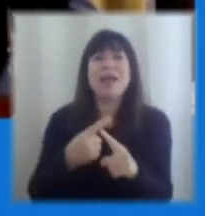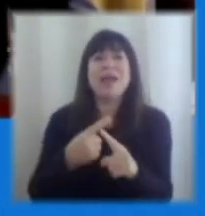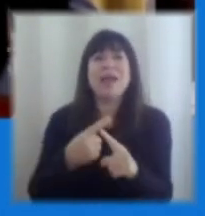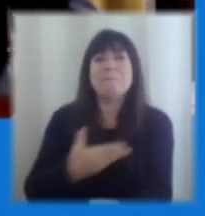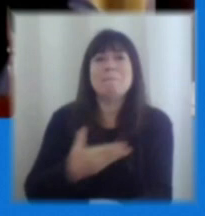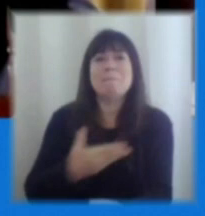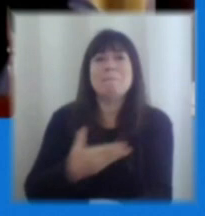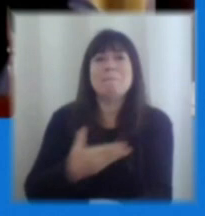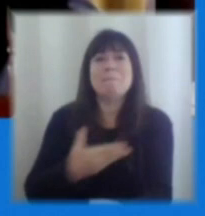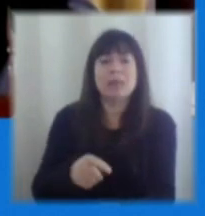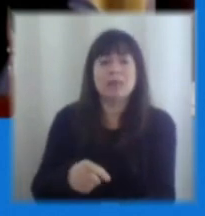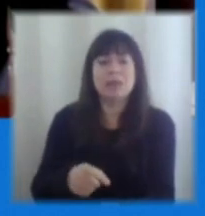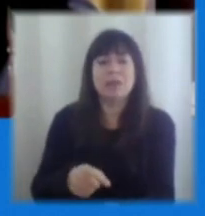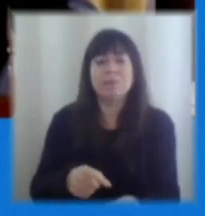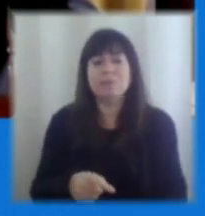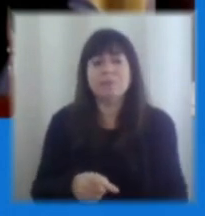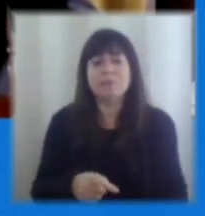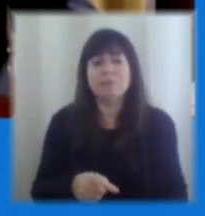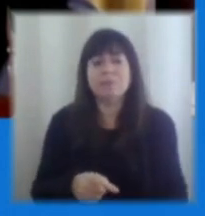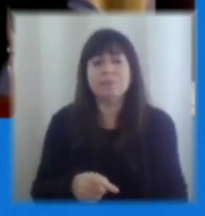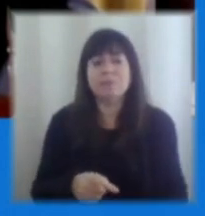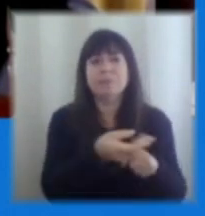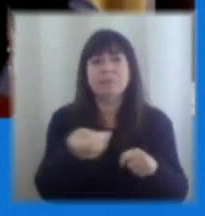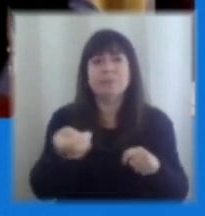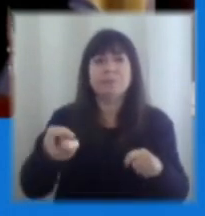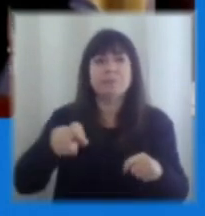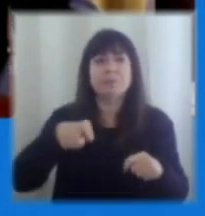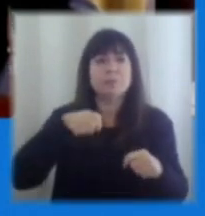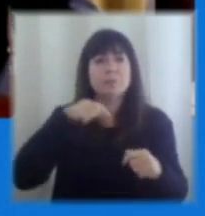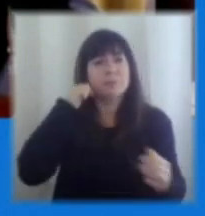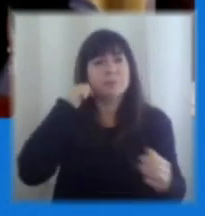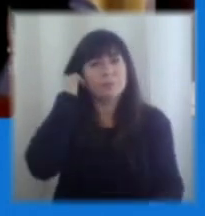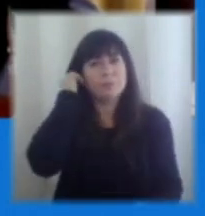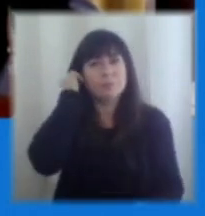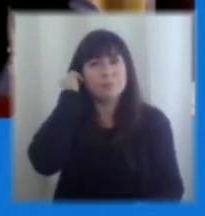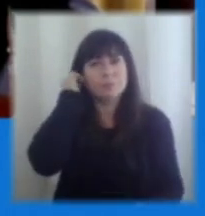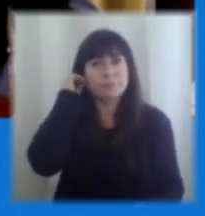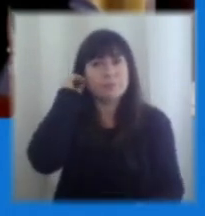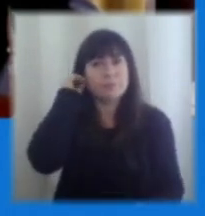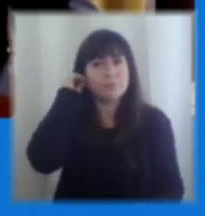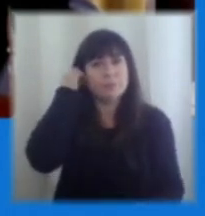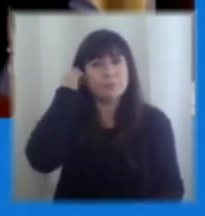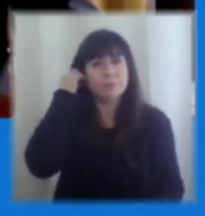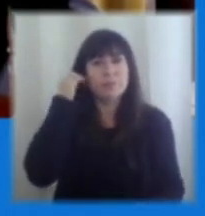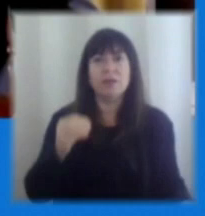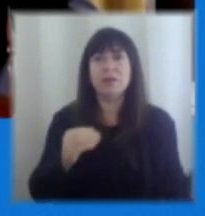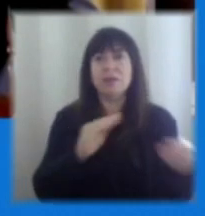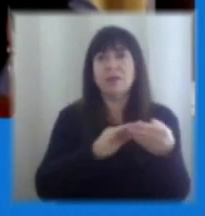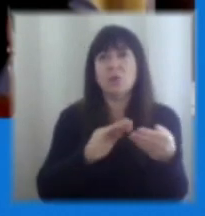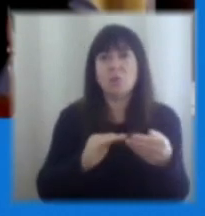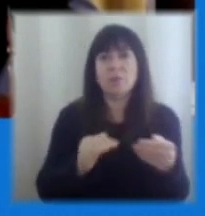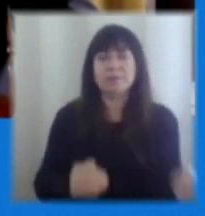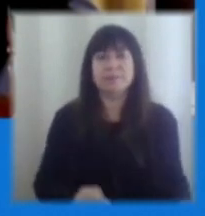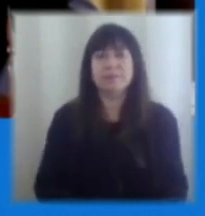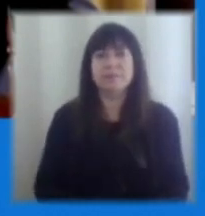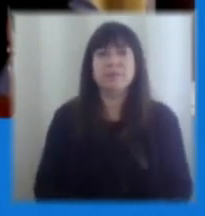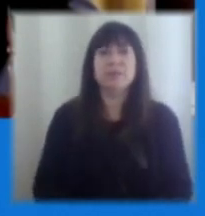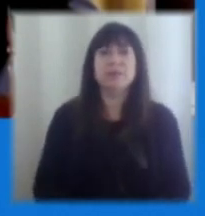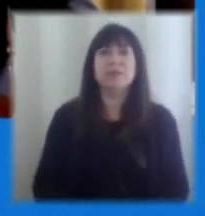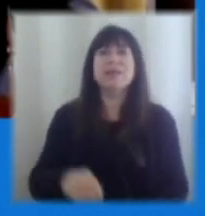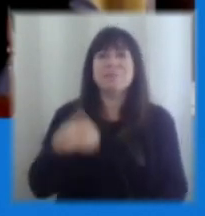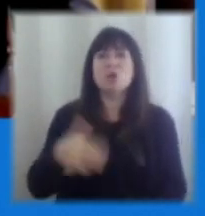información que se va a triplicar el déficit de personas con capacidades digitales por así decirlo